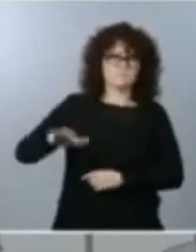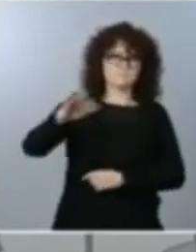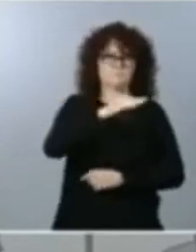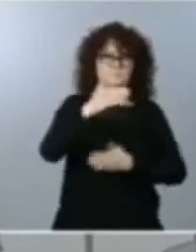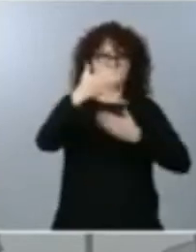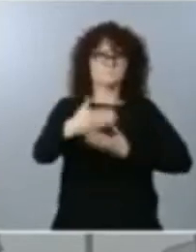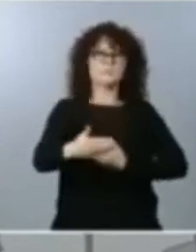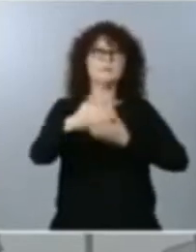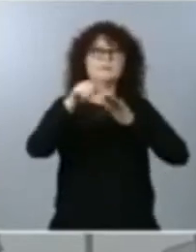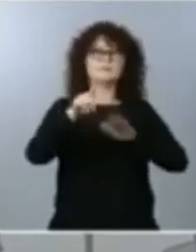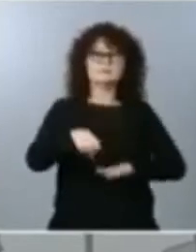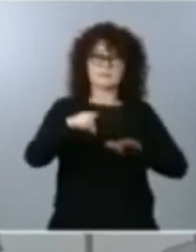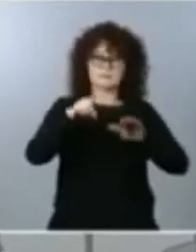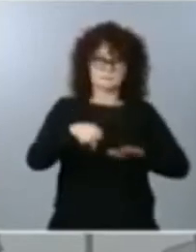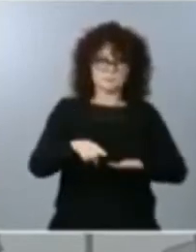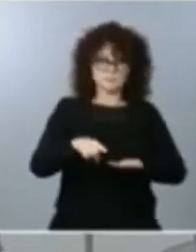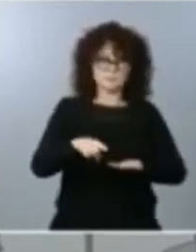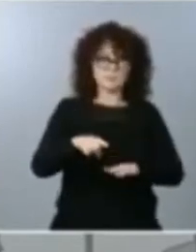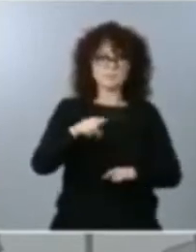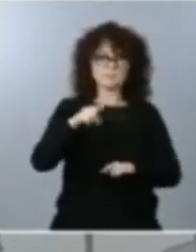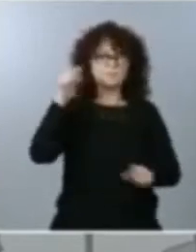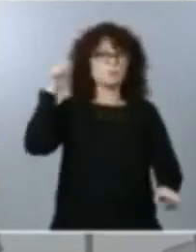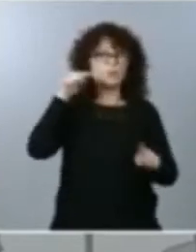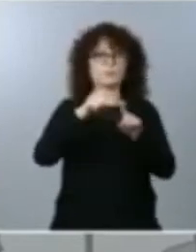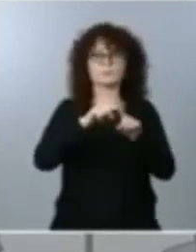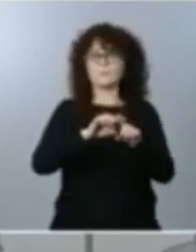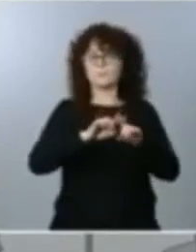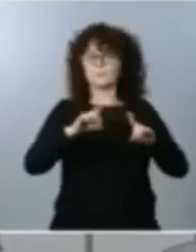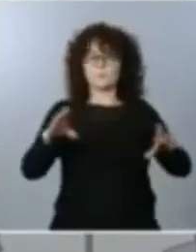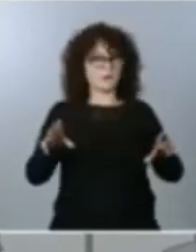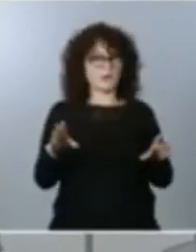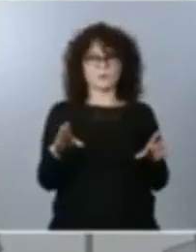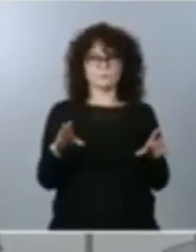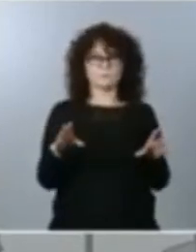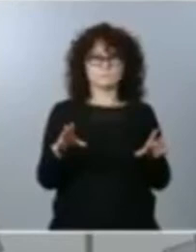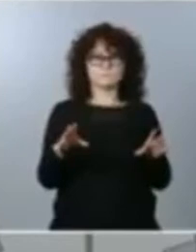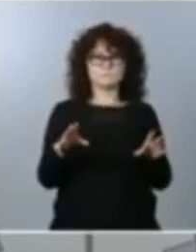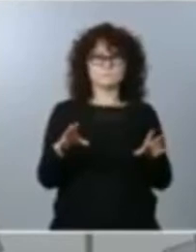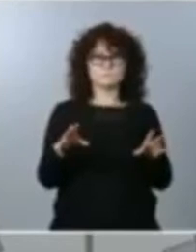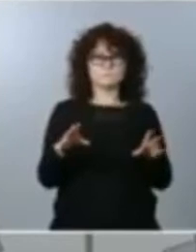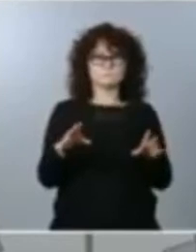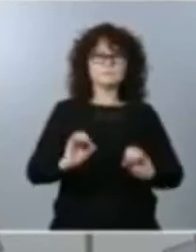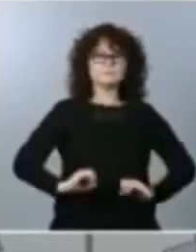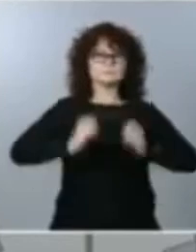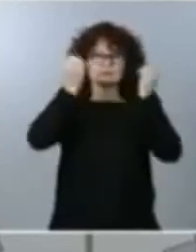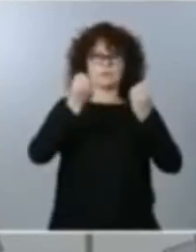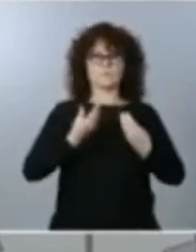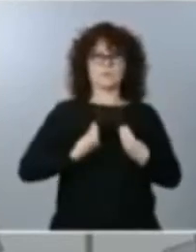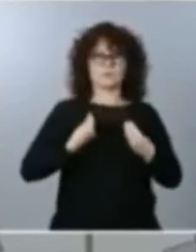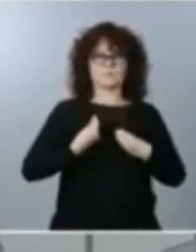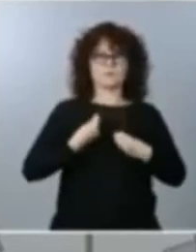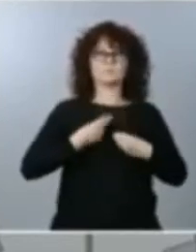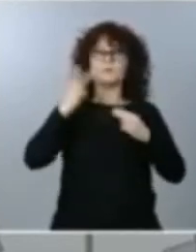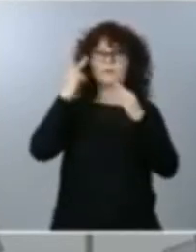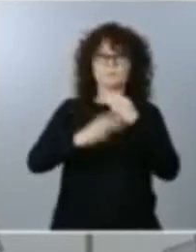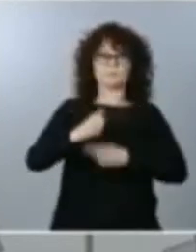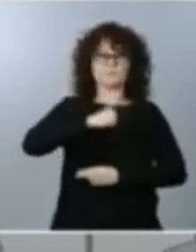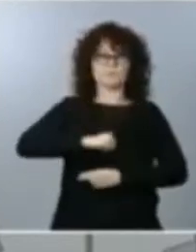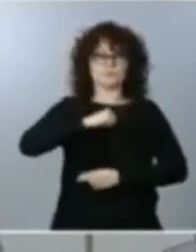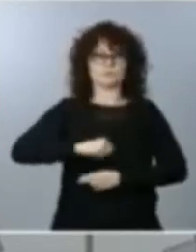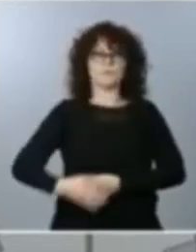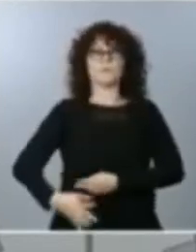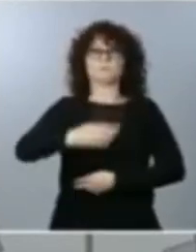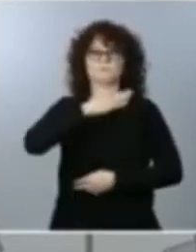con un objetivo muy claro, muy definido. Salvar vidas, evitando el colapso de nuestros hospitales. Para